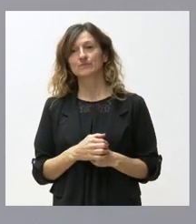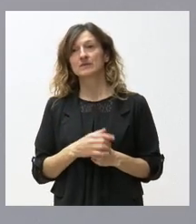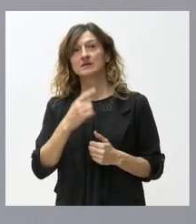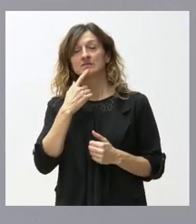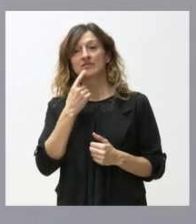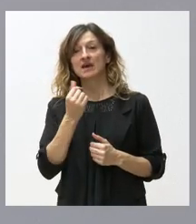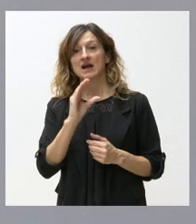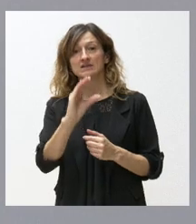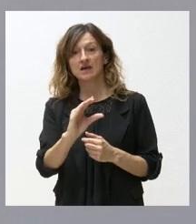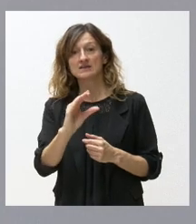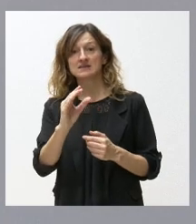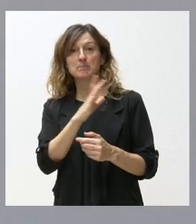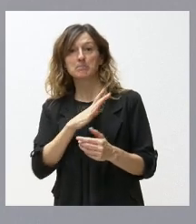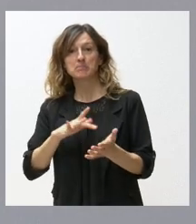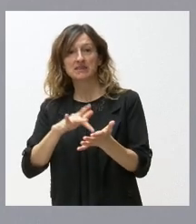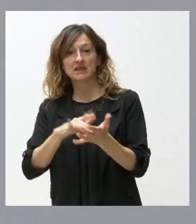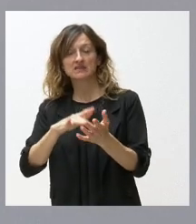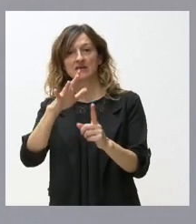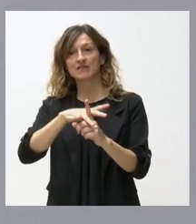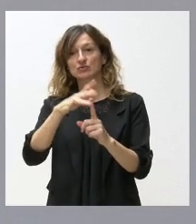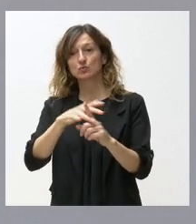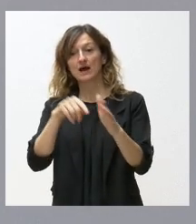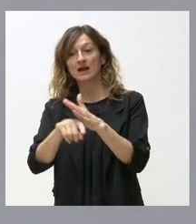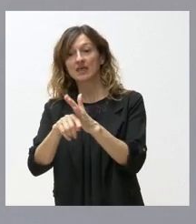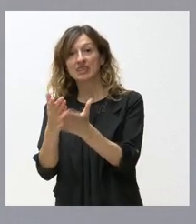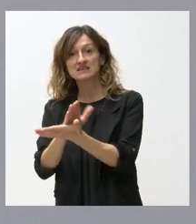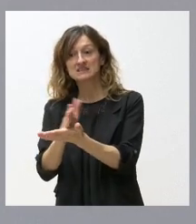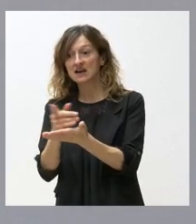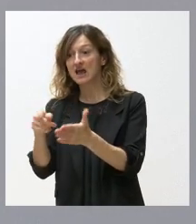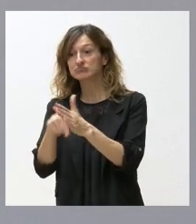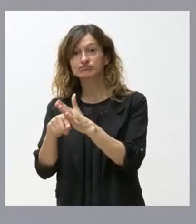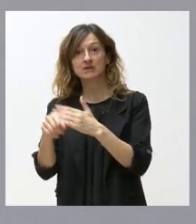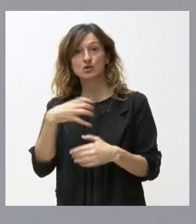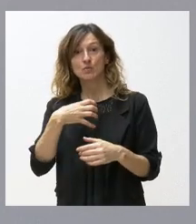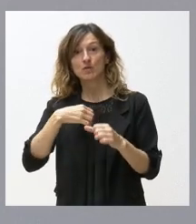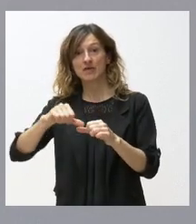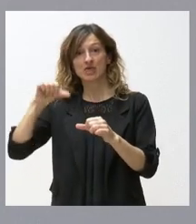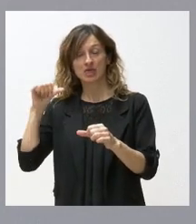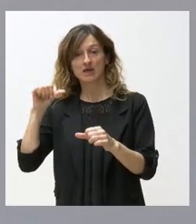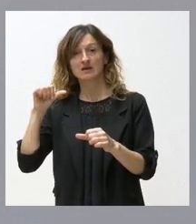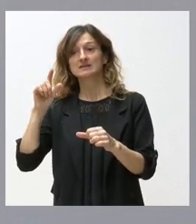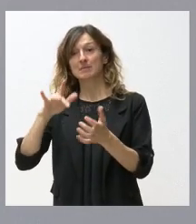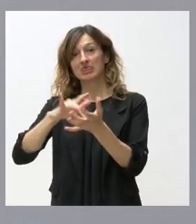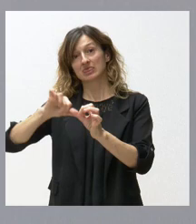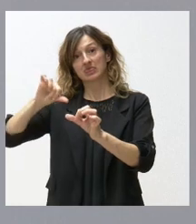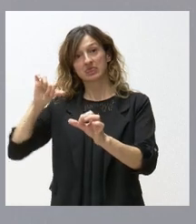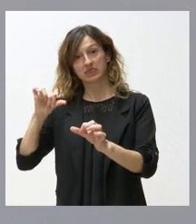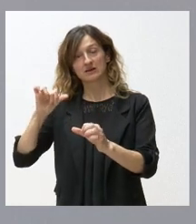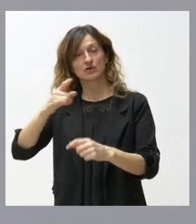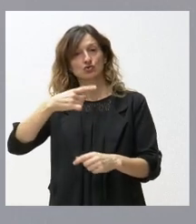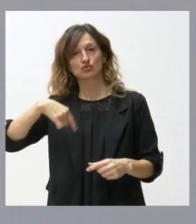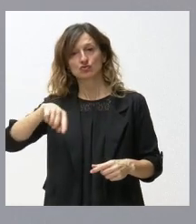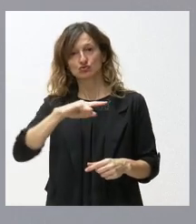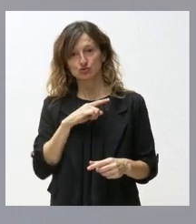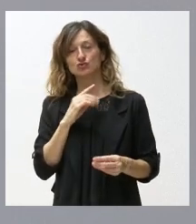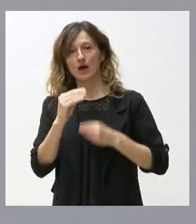alguna factura que la gerencia del SERLA no haya podido tramitar con carácter previo, también con efectos retroactivos lo dejamos imputar